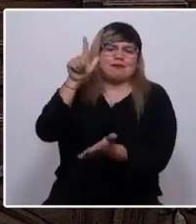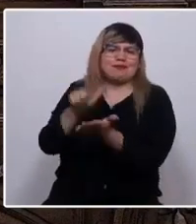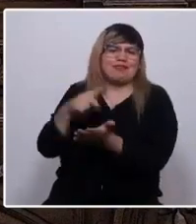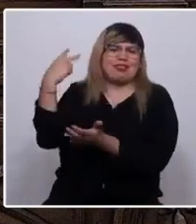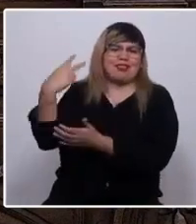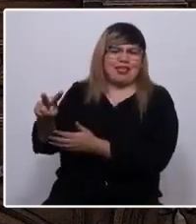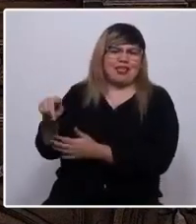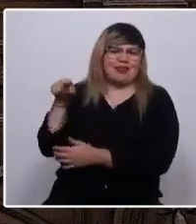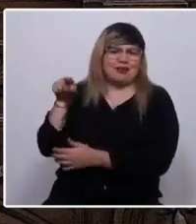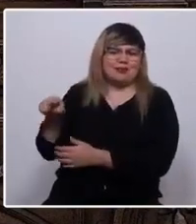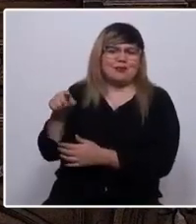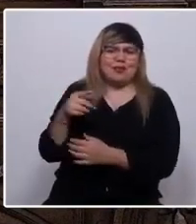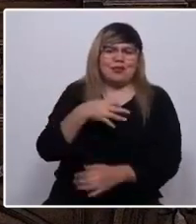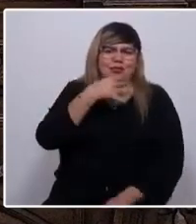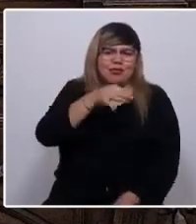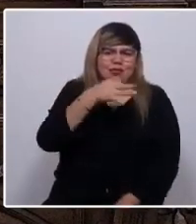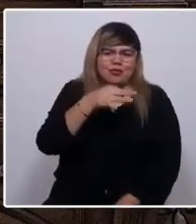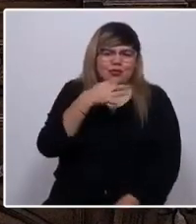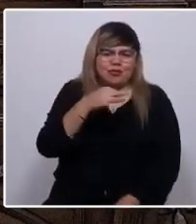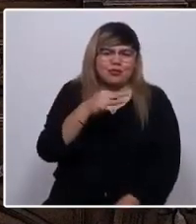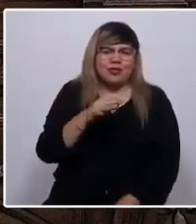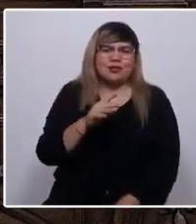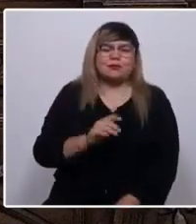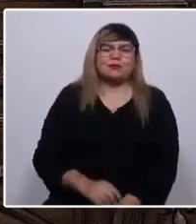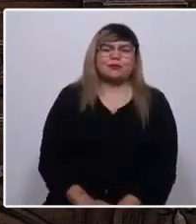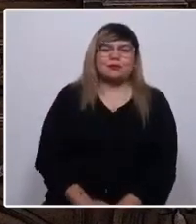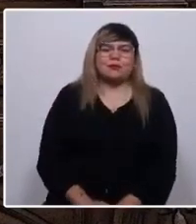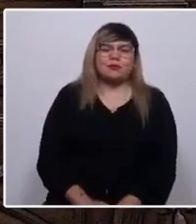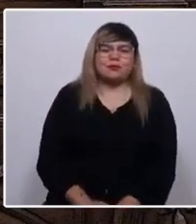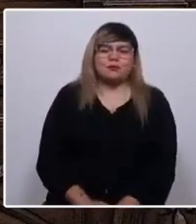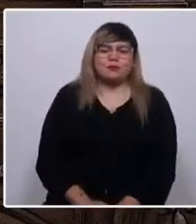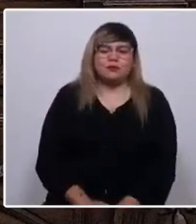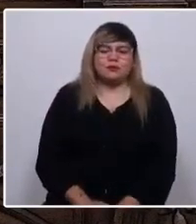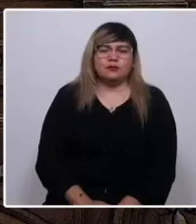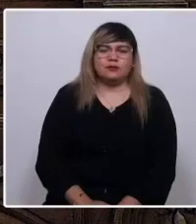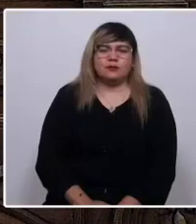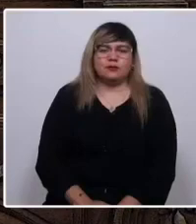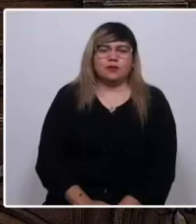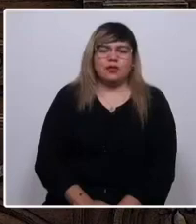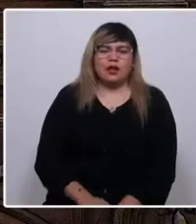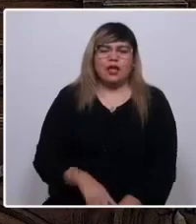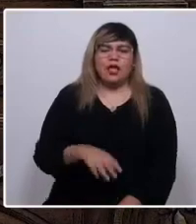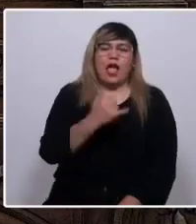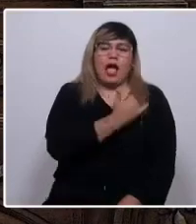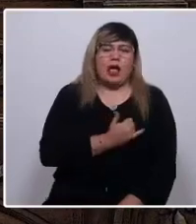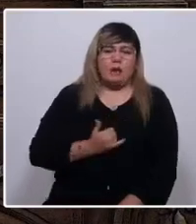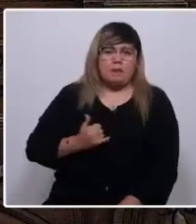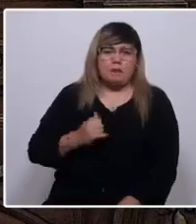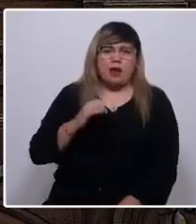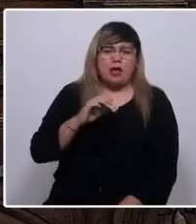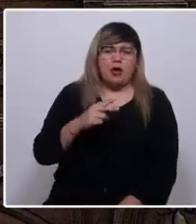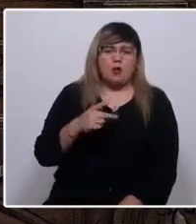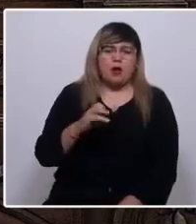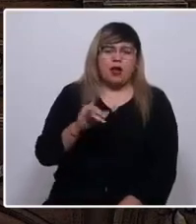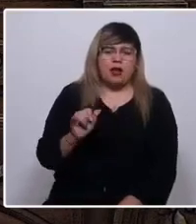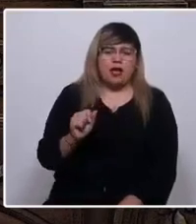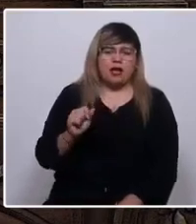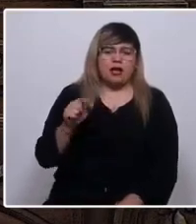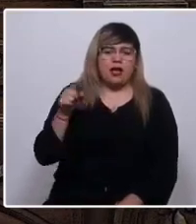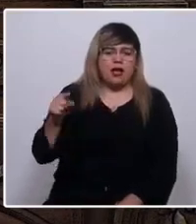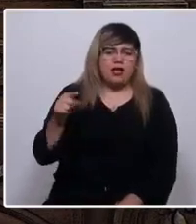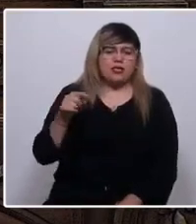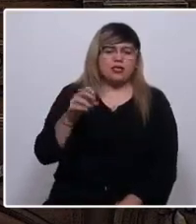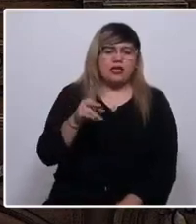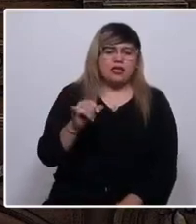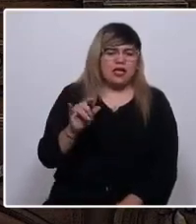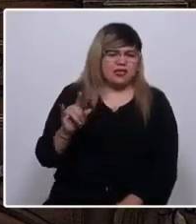Hachamamanaja, Hachatatanaja, Yuspajarpa, Aymara, Jaquinaja, Guaranca, Guaranca, Custaciñani,